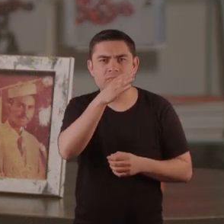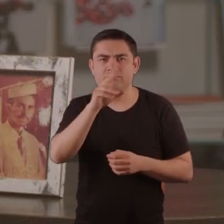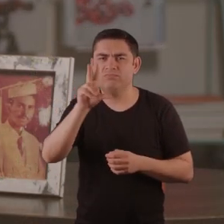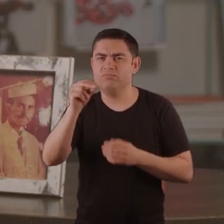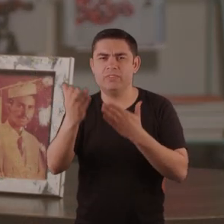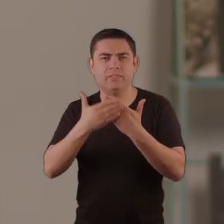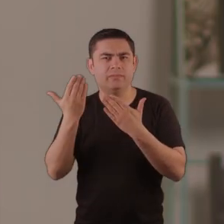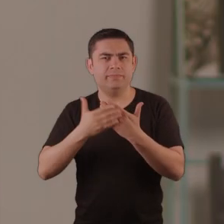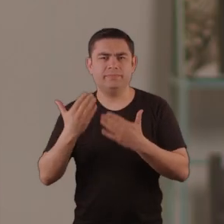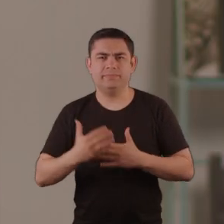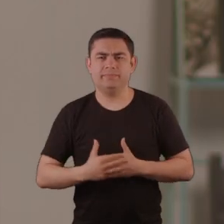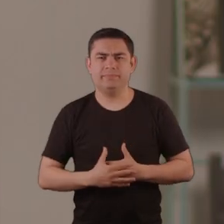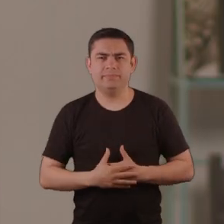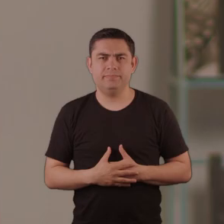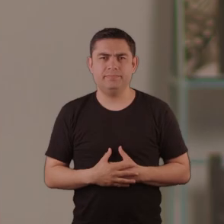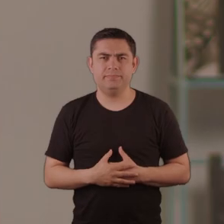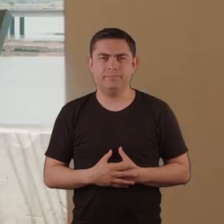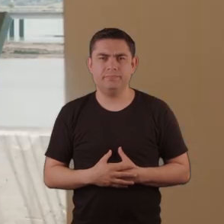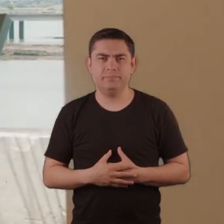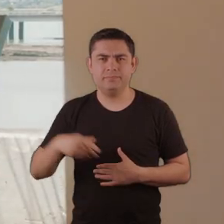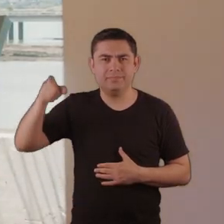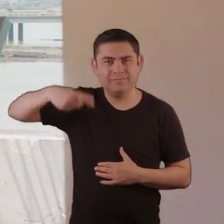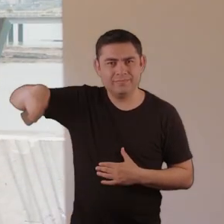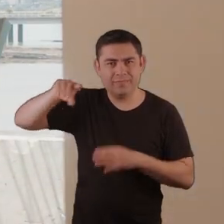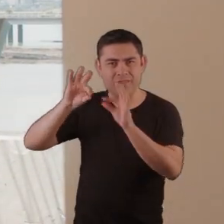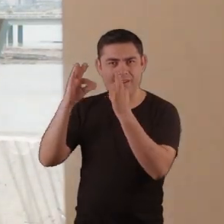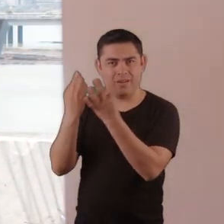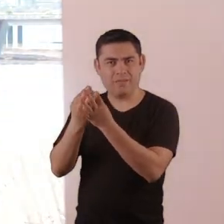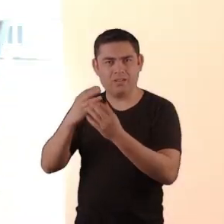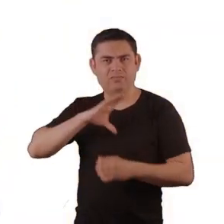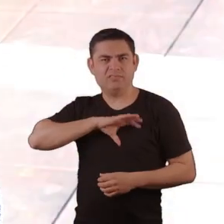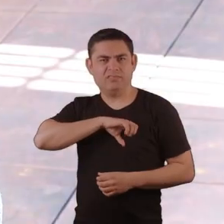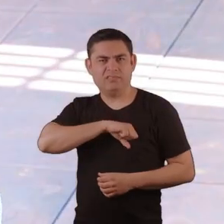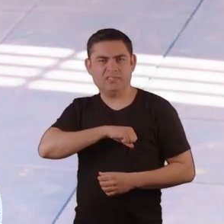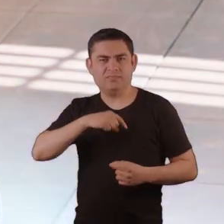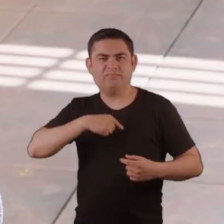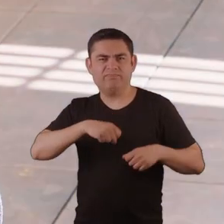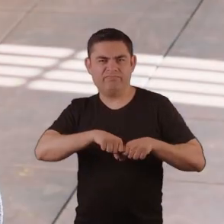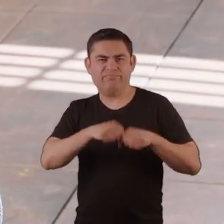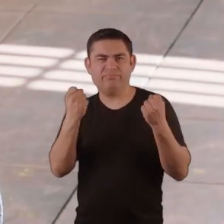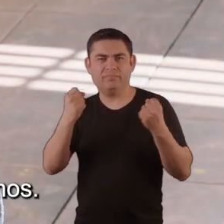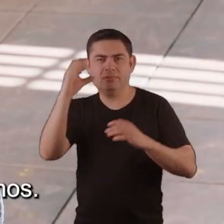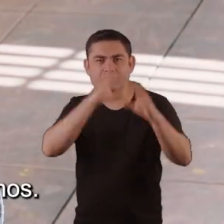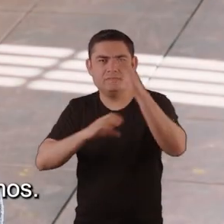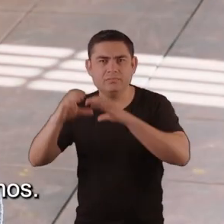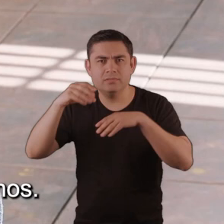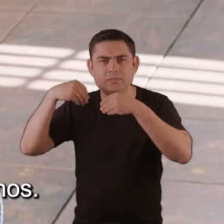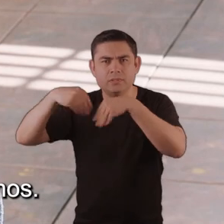en estumaciones, y no ha sido muy fácil. Desbarató nuestra vida, nuestra familia.